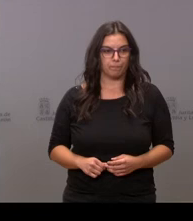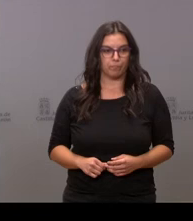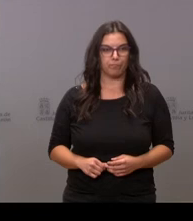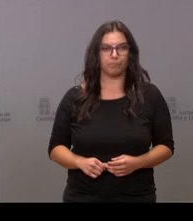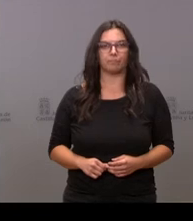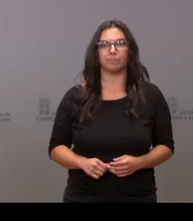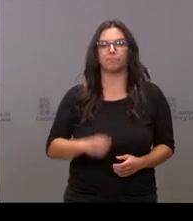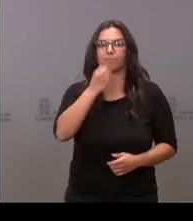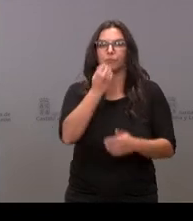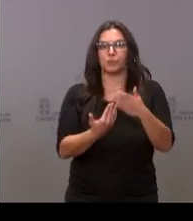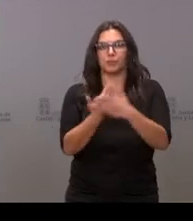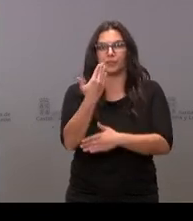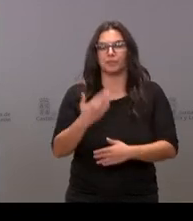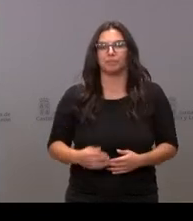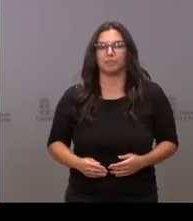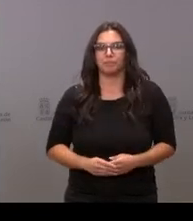Buenos días,